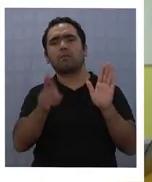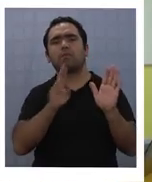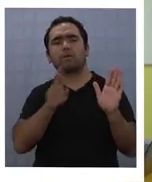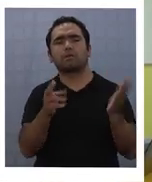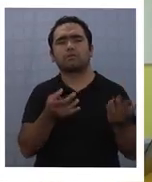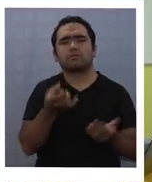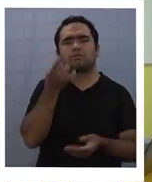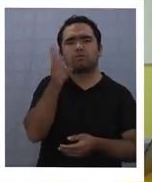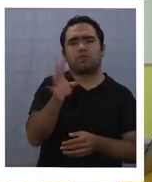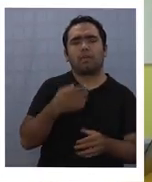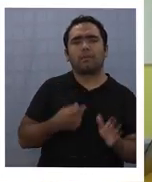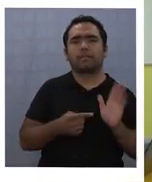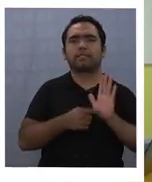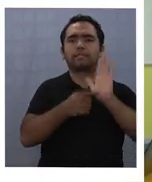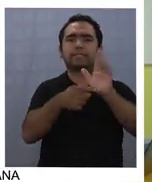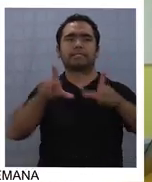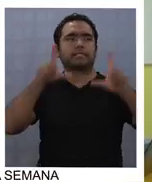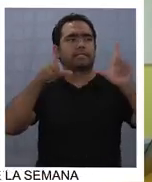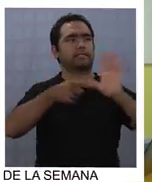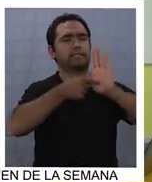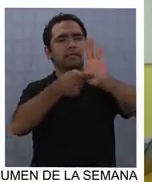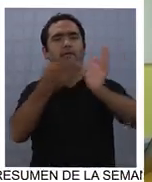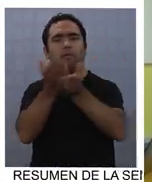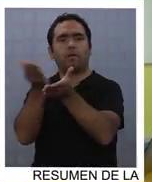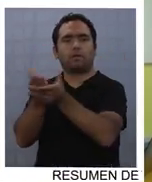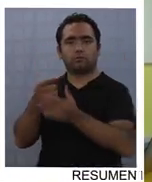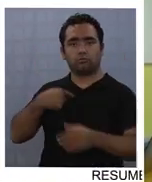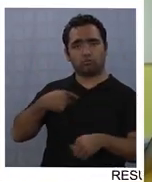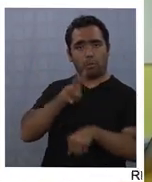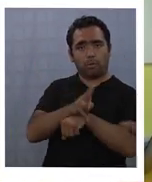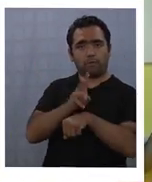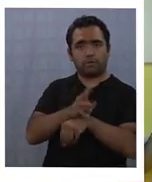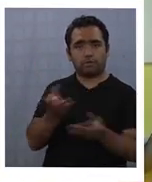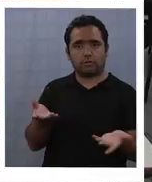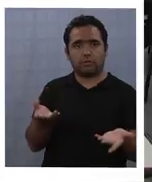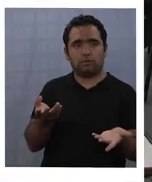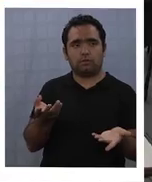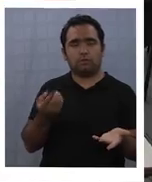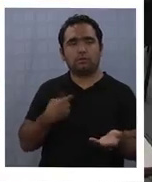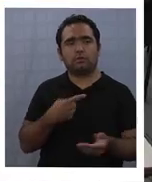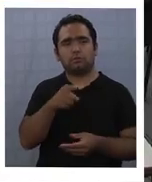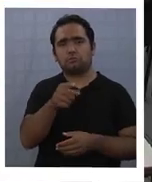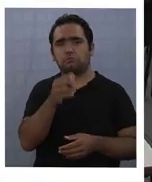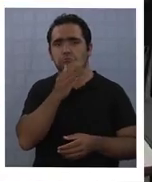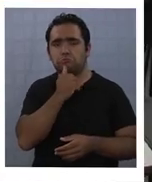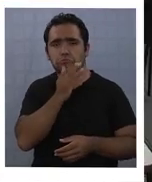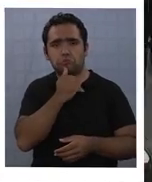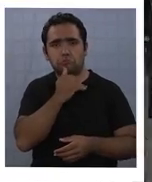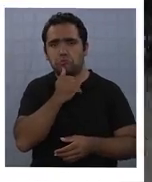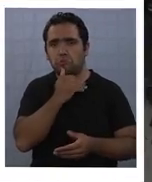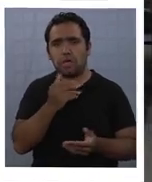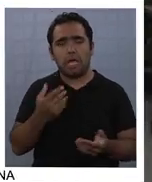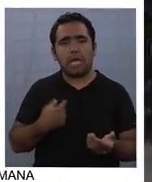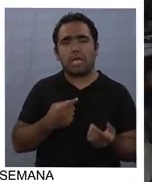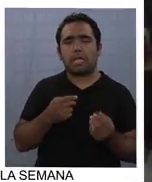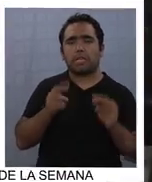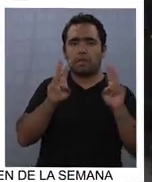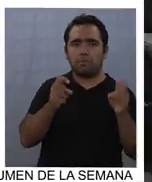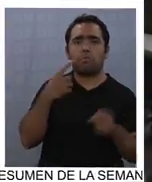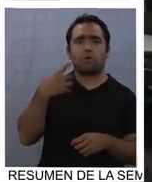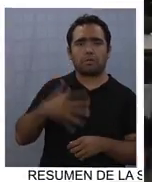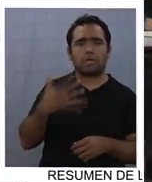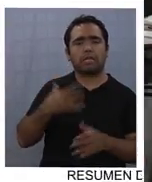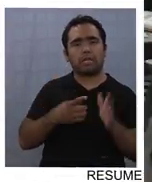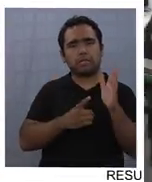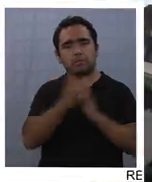solamente para el marketing de los colegios, que no tiene ninguna implicancia, yo lo digo como profesor, no tiene ninguna implicancia en el desarrollo y en aprendizajes. Para el